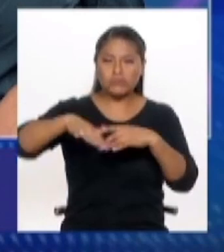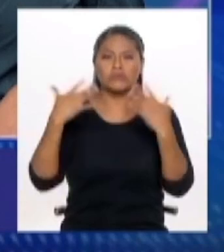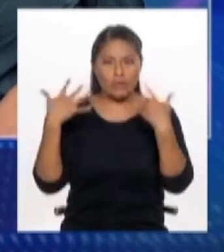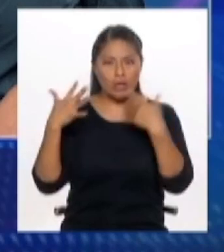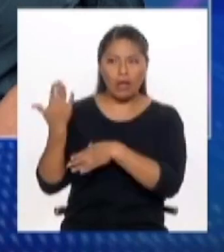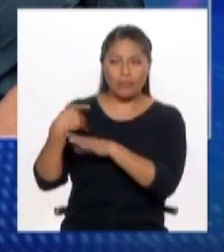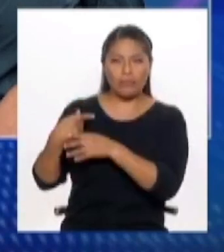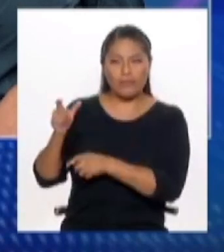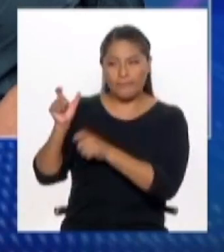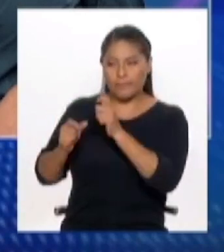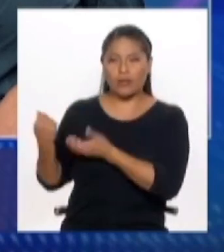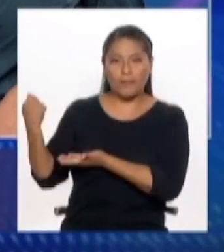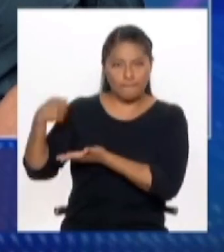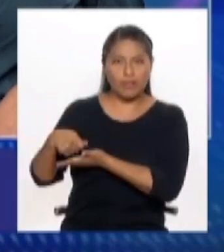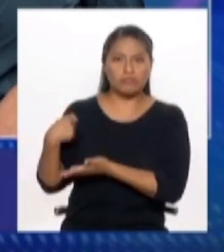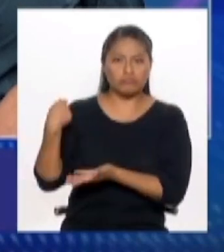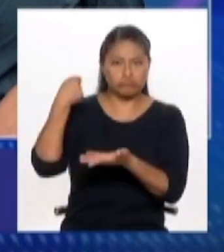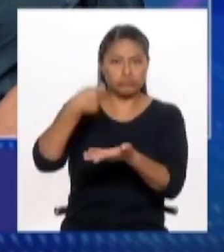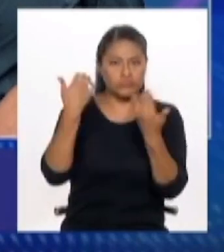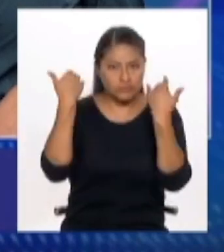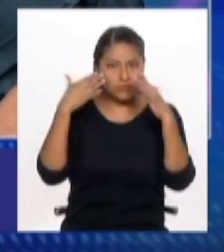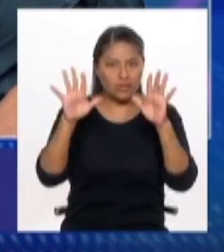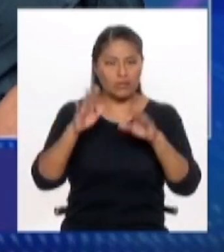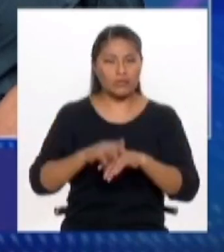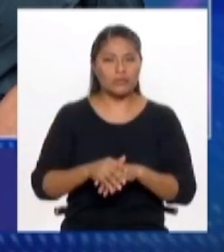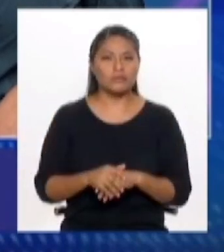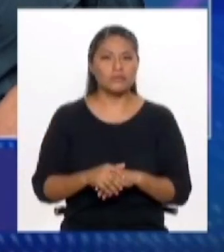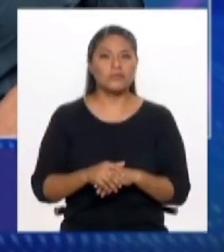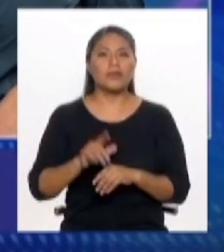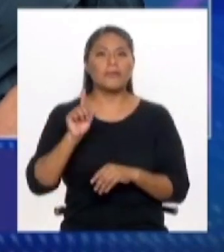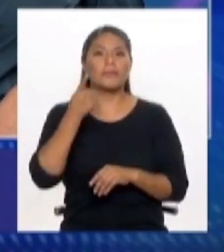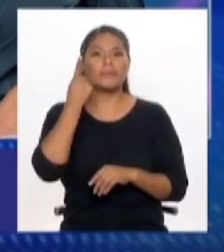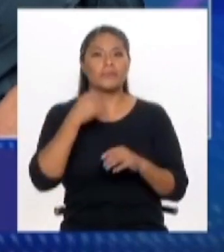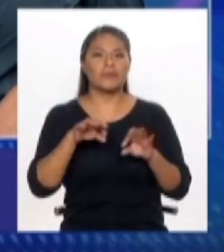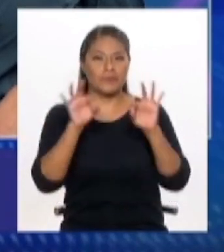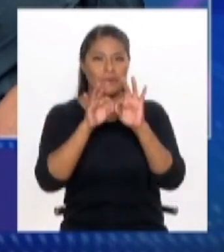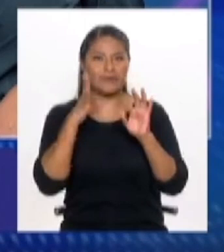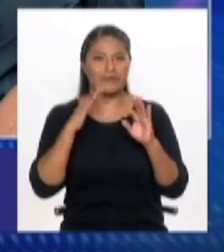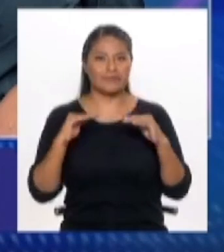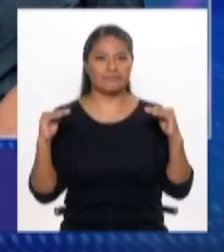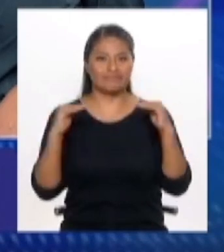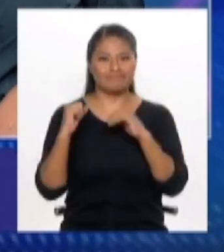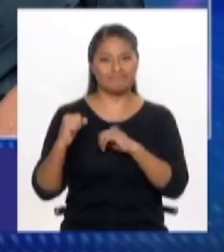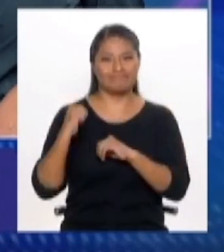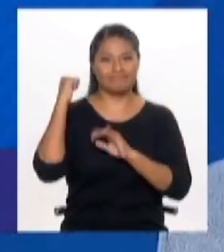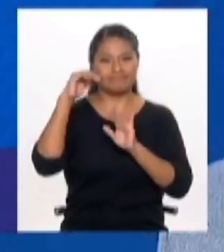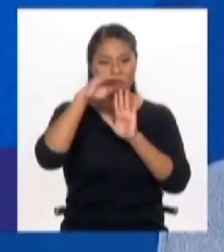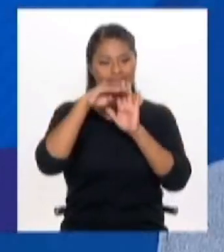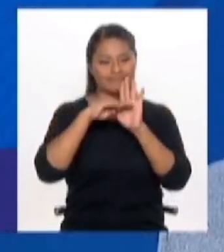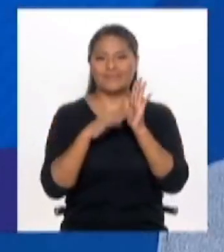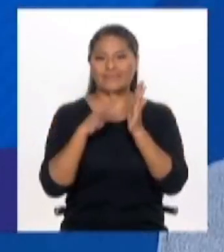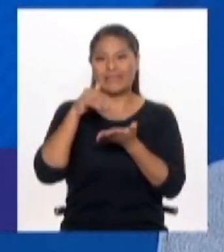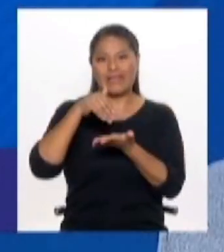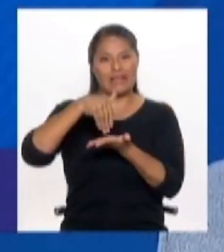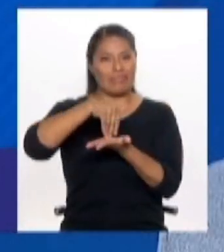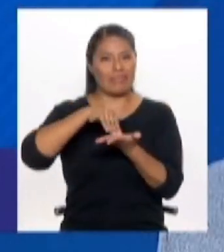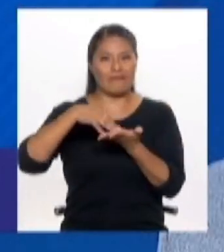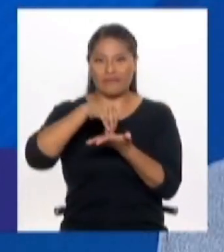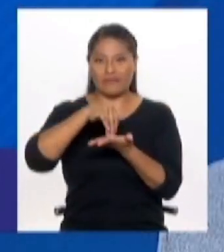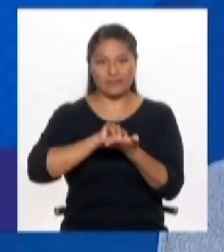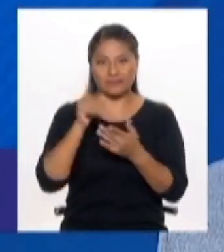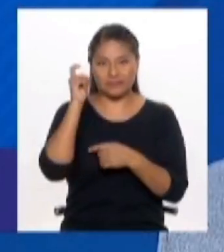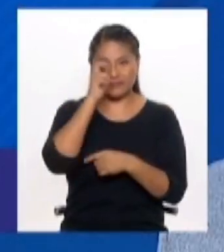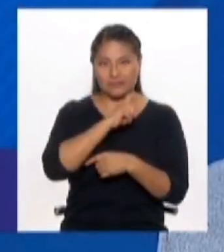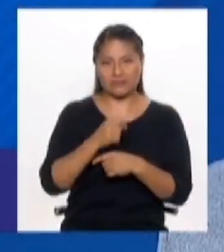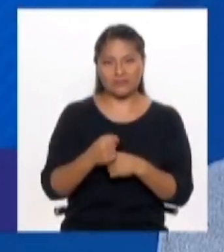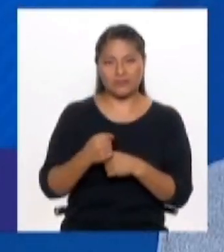lo que menciona Marta tiene que ver con lo que mencionaste tú en la presentación del programa, la fragilidad de nuestras democracias. Ese es el fondo del asunto. Yo creo que,